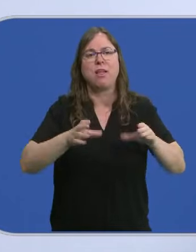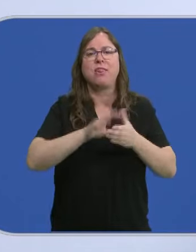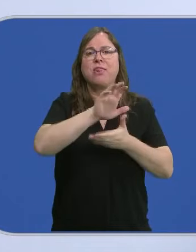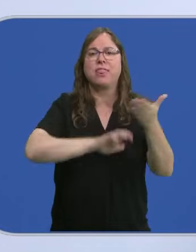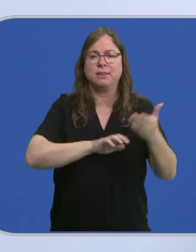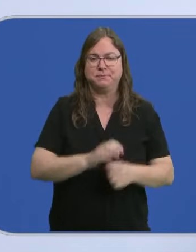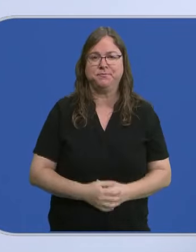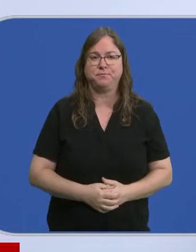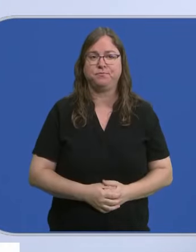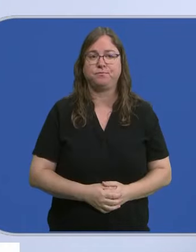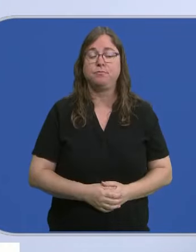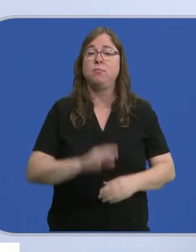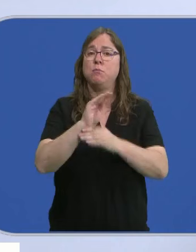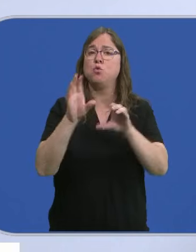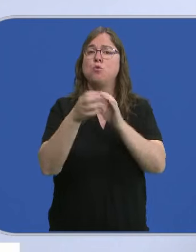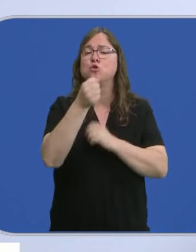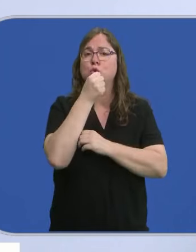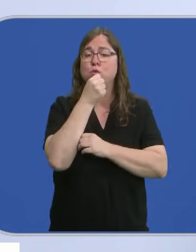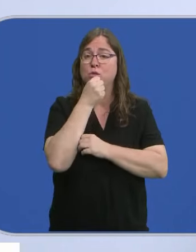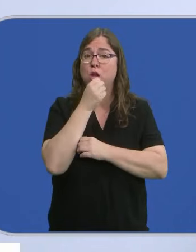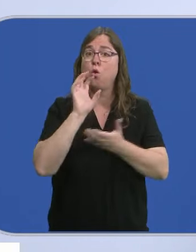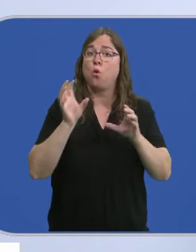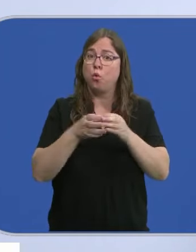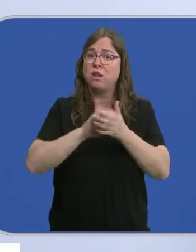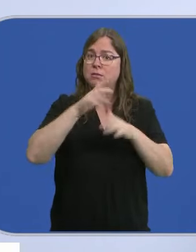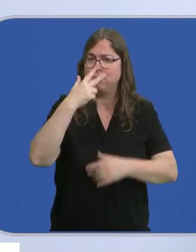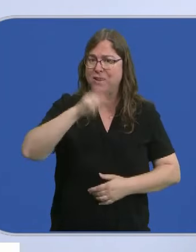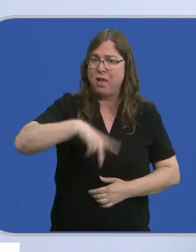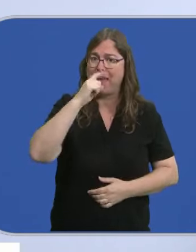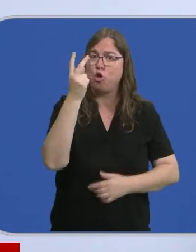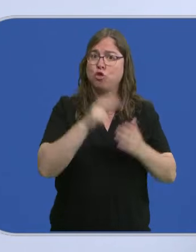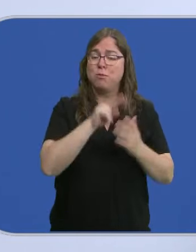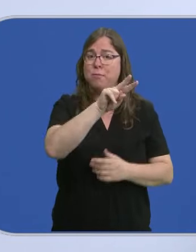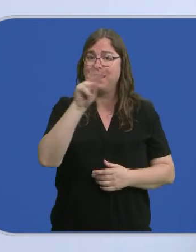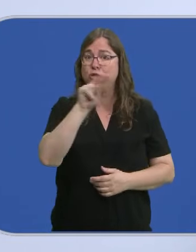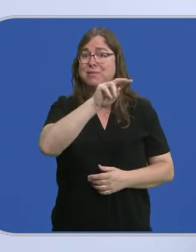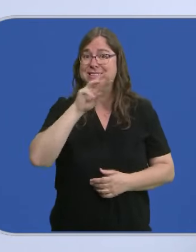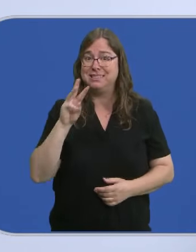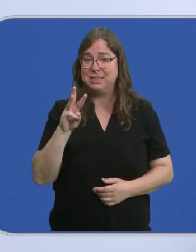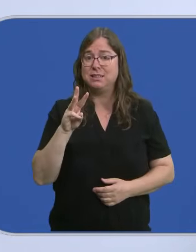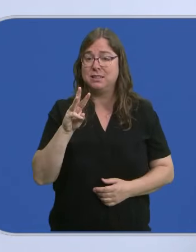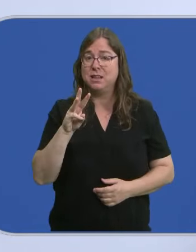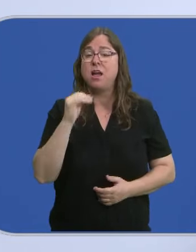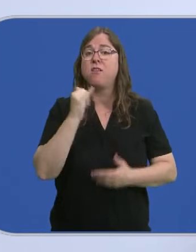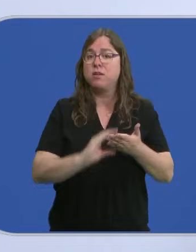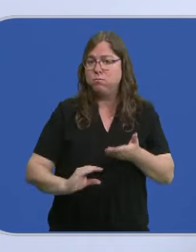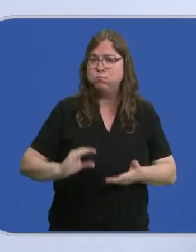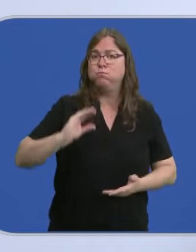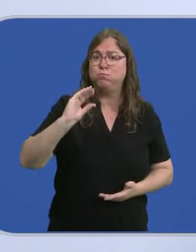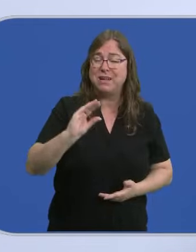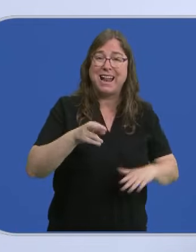A una pregunta parlamentaria del Grupo Socialista, la Junta ha reconocido que en 2022 y 2023 ha destinado